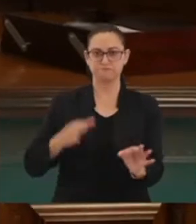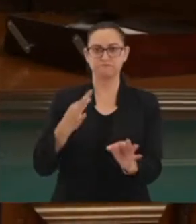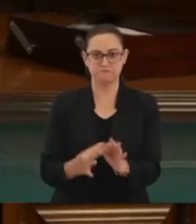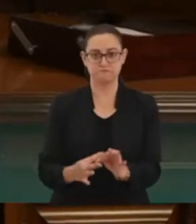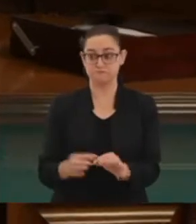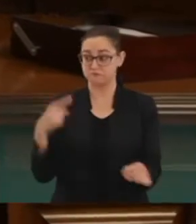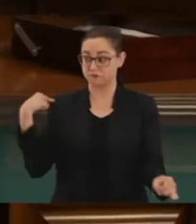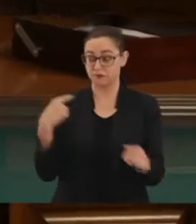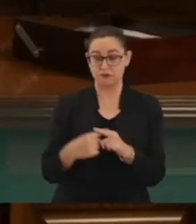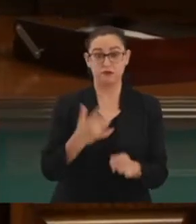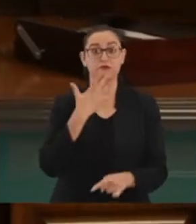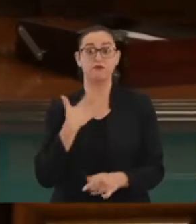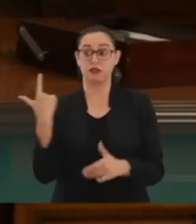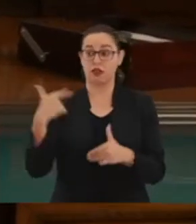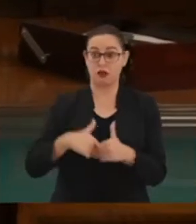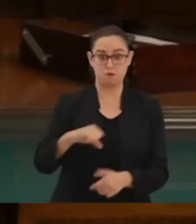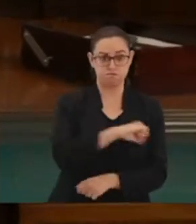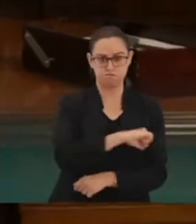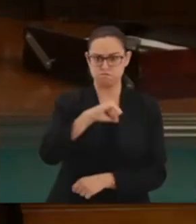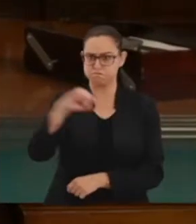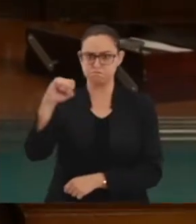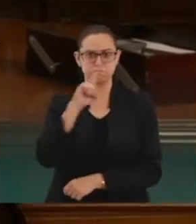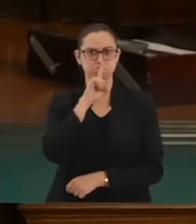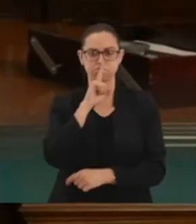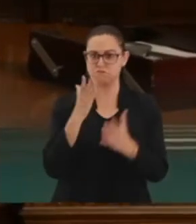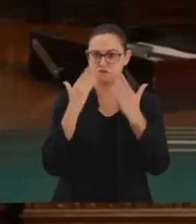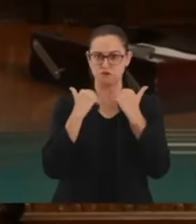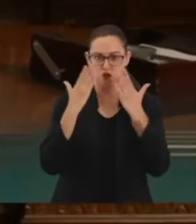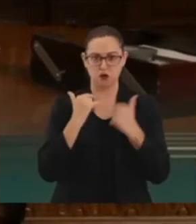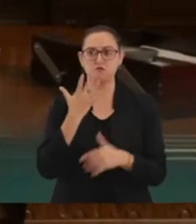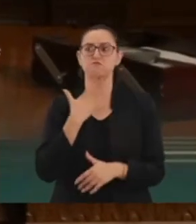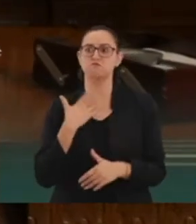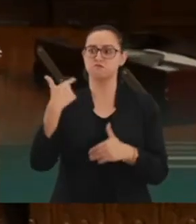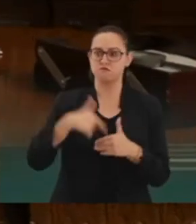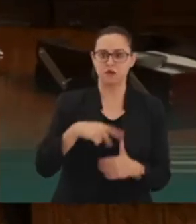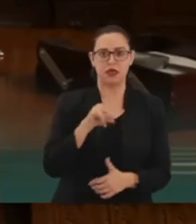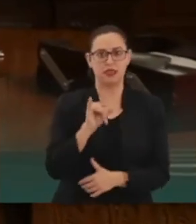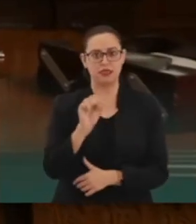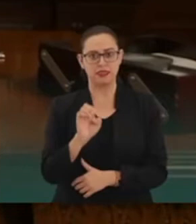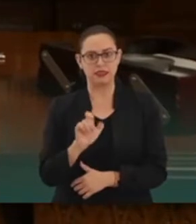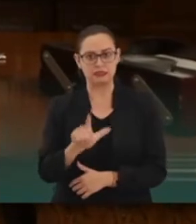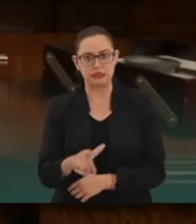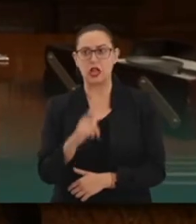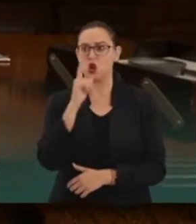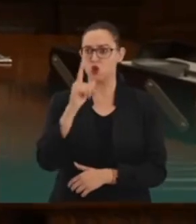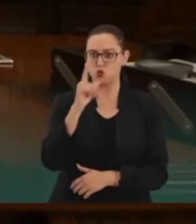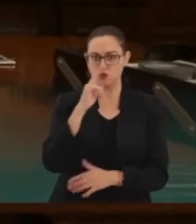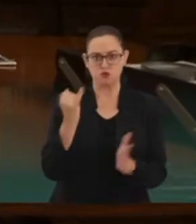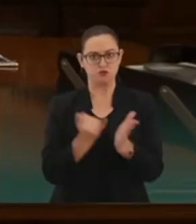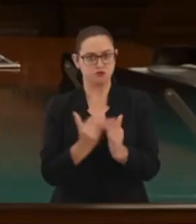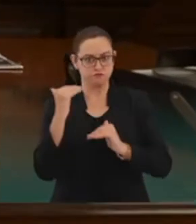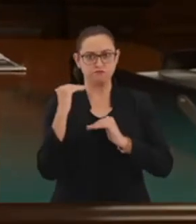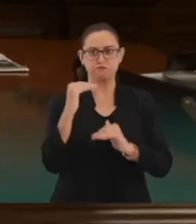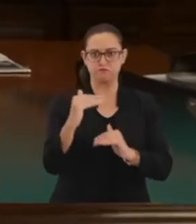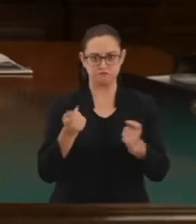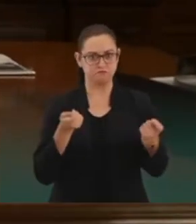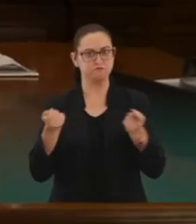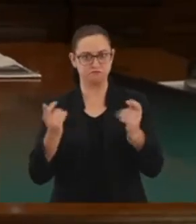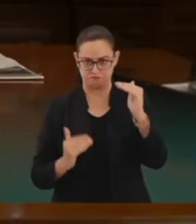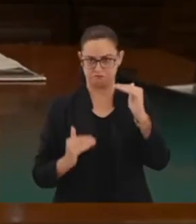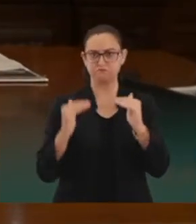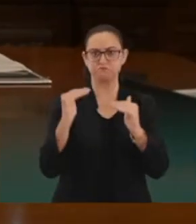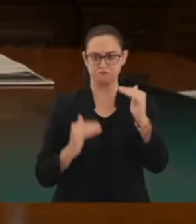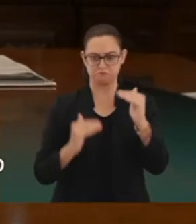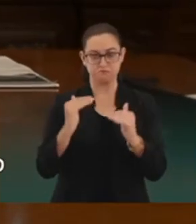gasolinazos. El precio de la gasolina, del diésel, de la luz, no ha aumentado por encima de la inflación.